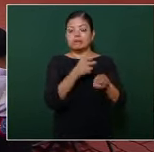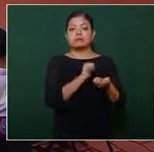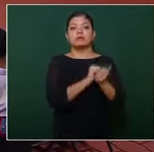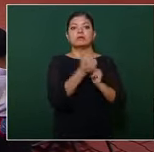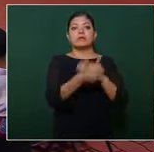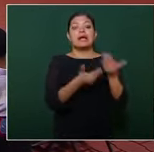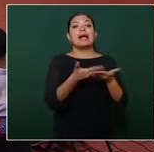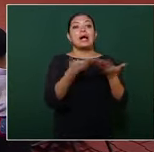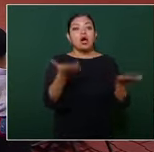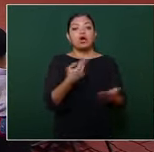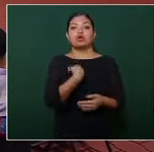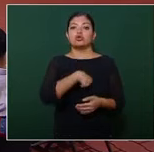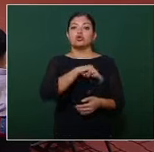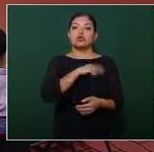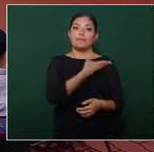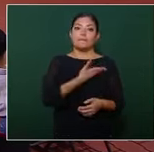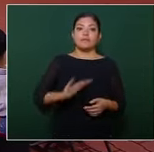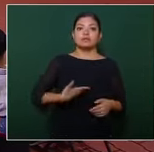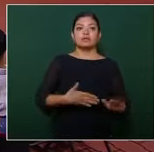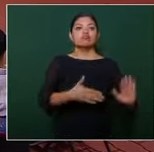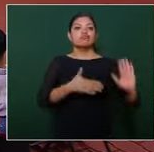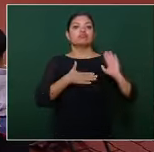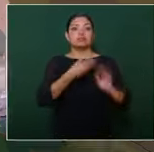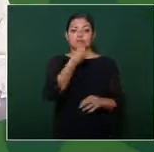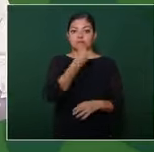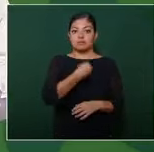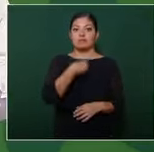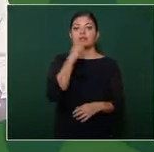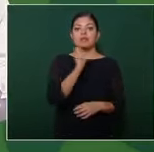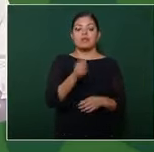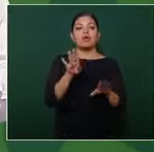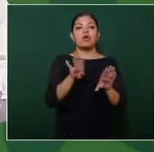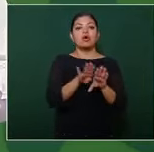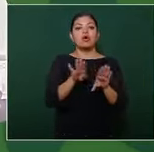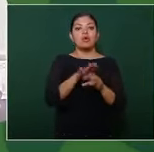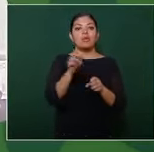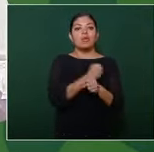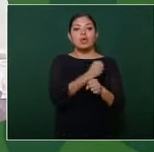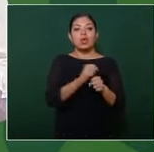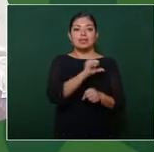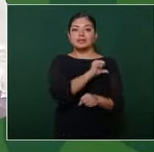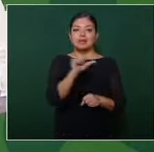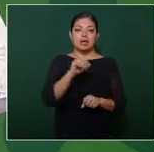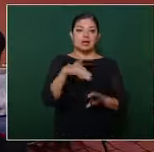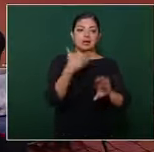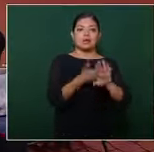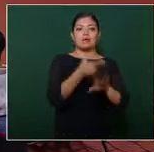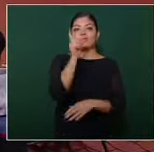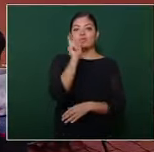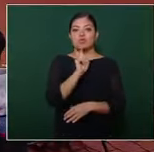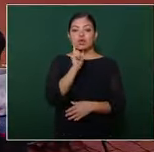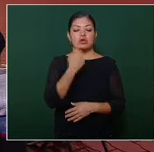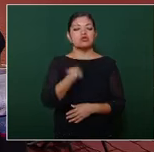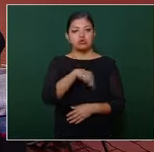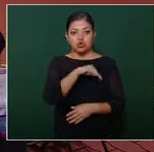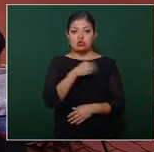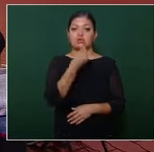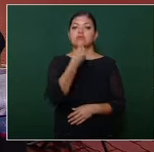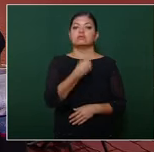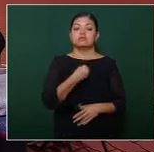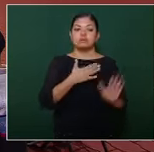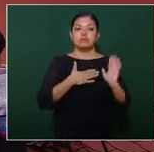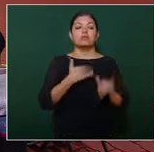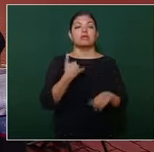compromiso de enfrentar este flagelo de la sociedad, que es la violencia contra las mujeres. Estamos comprometidos en ello y estaremos informando